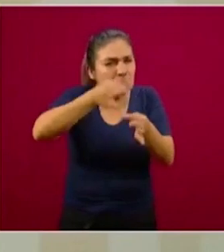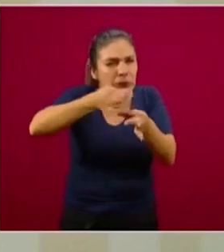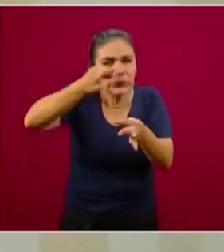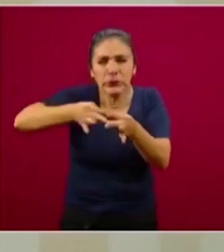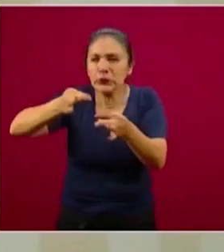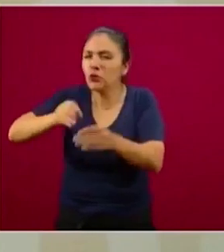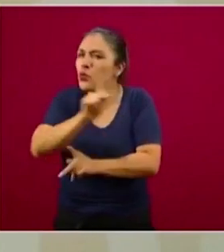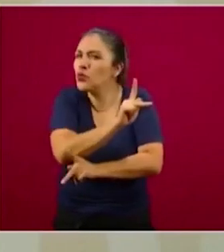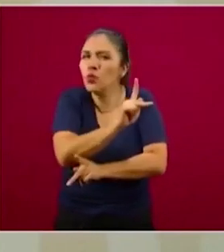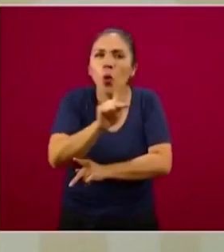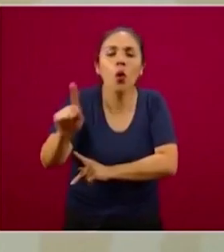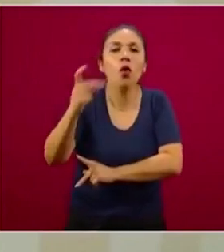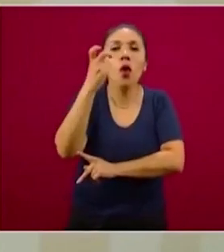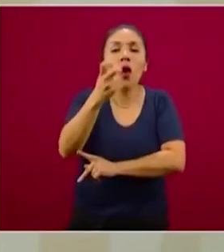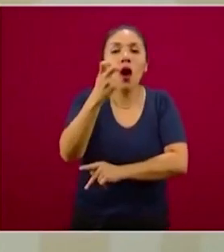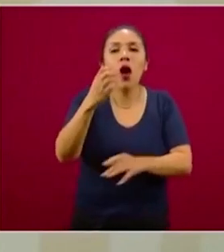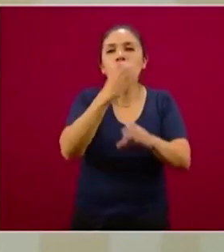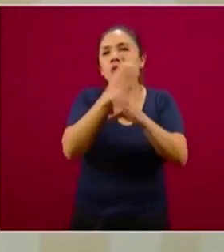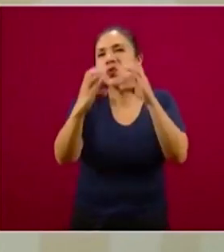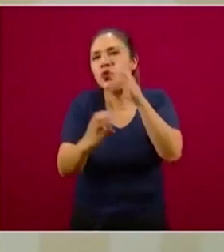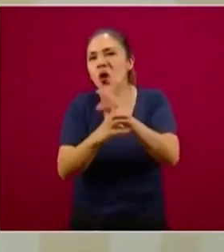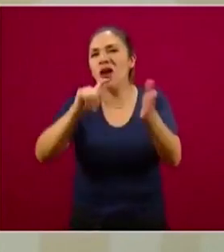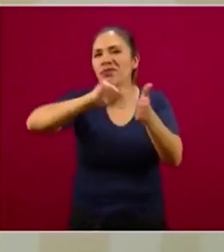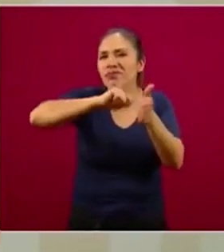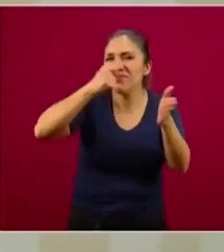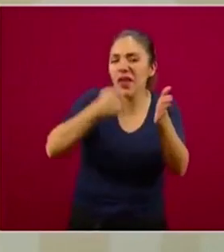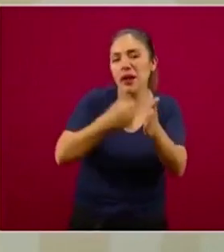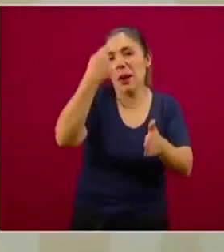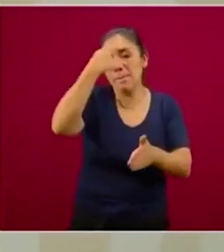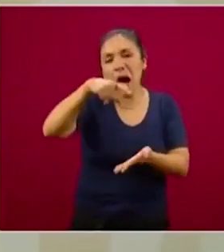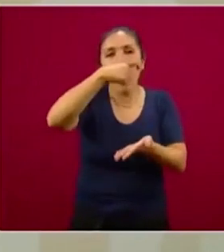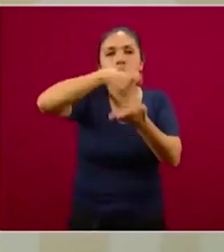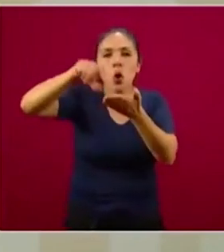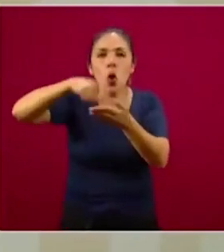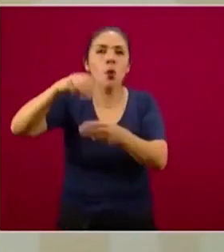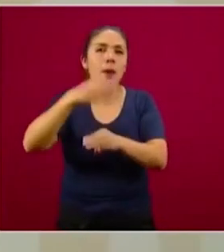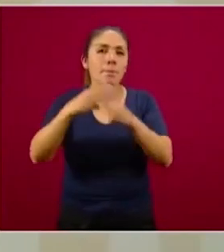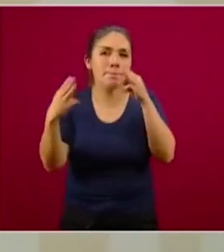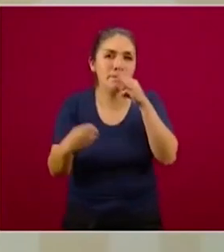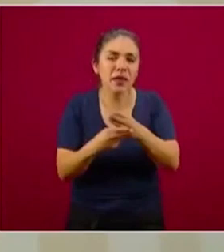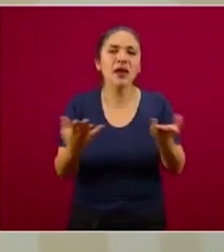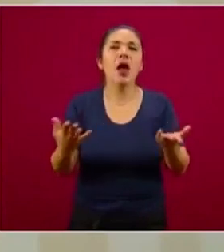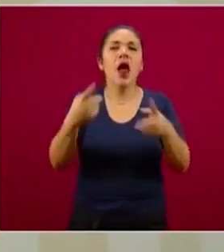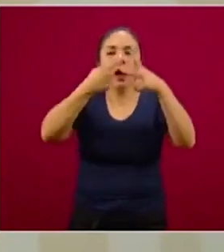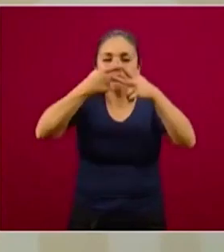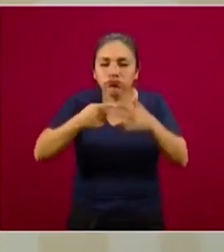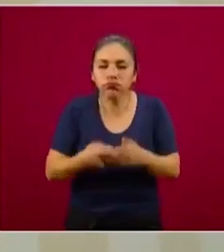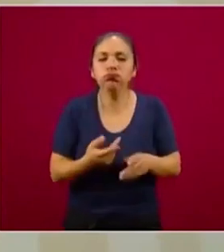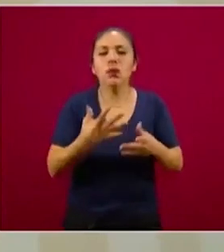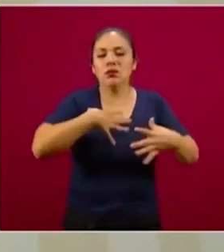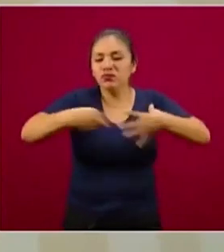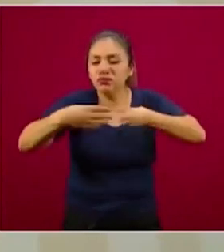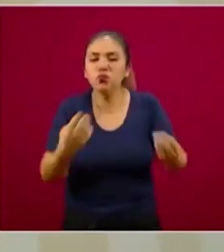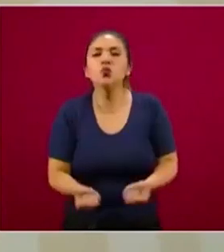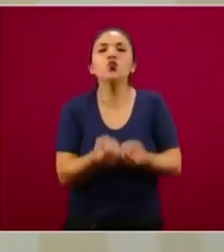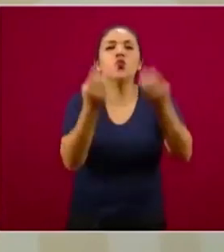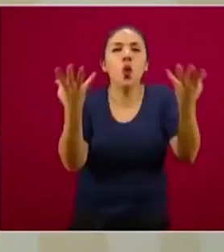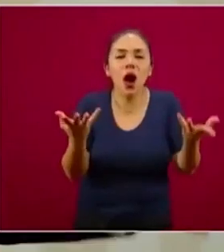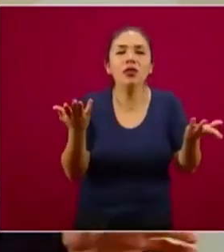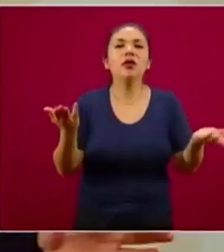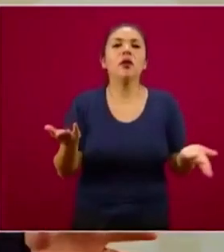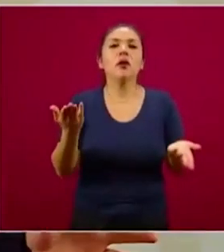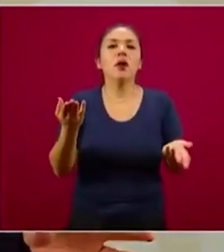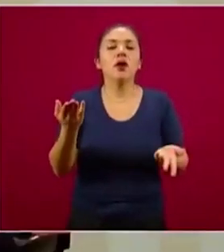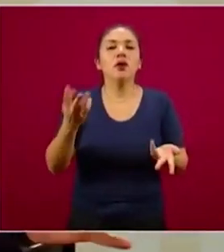a todos estos elementos técnicos en la adquisición de insumos, en las proyecciones epidemiológicas, en las